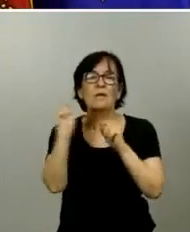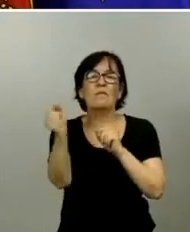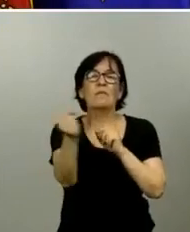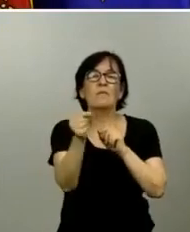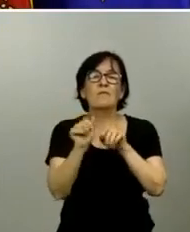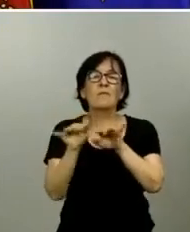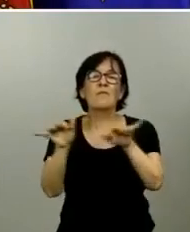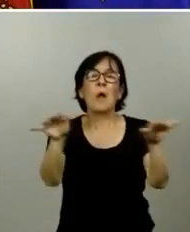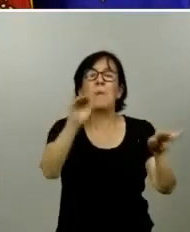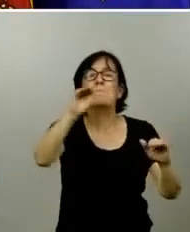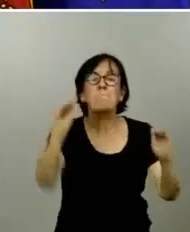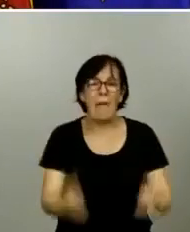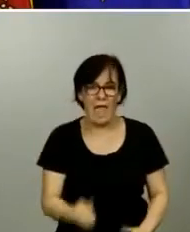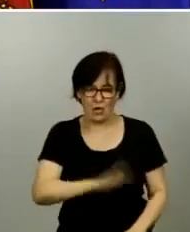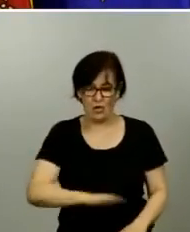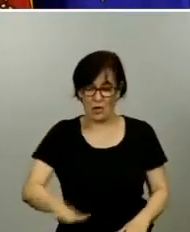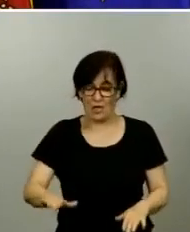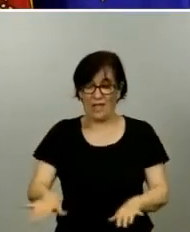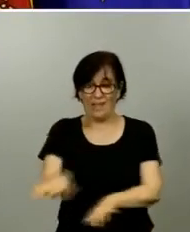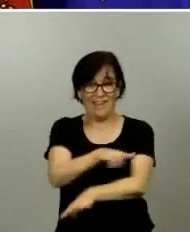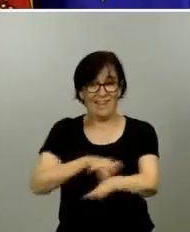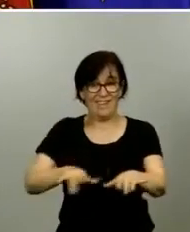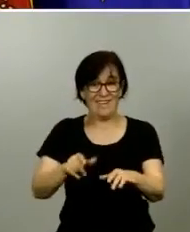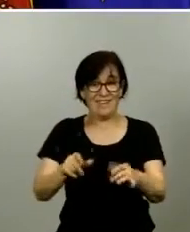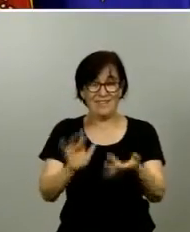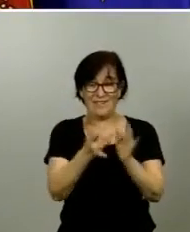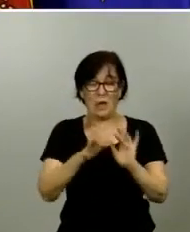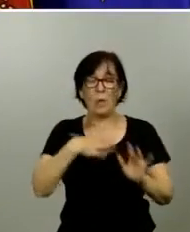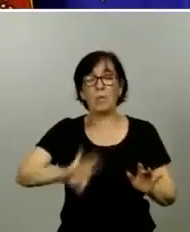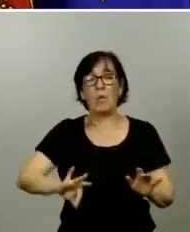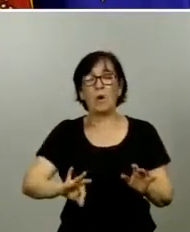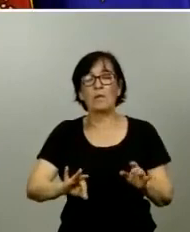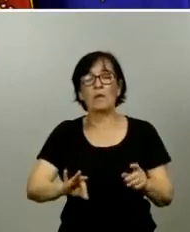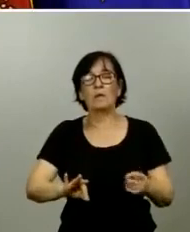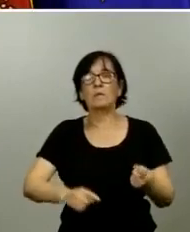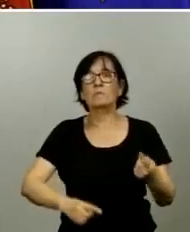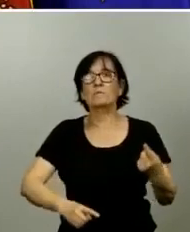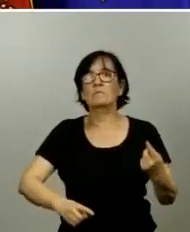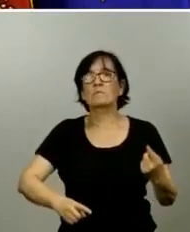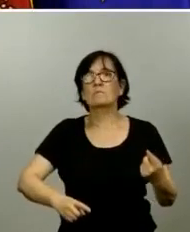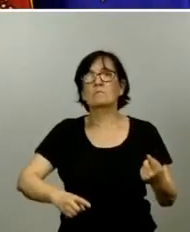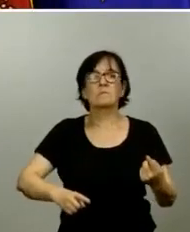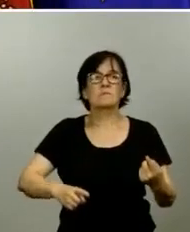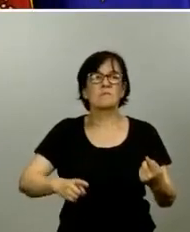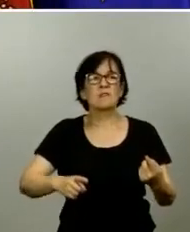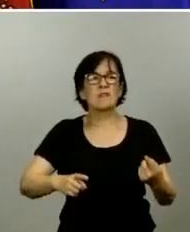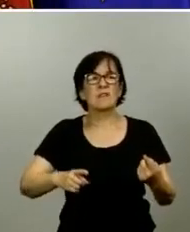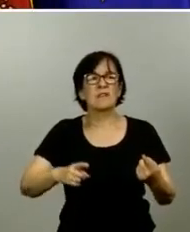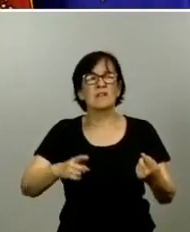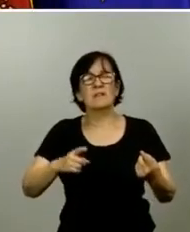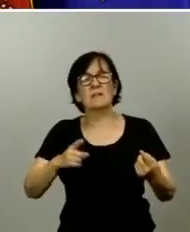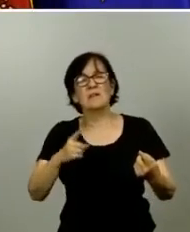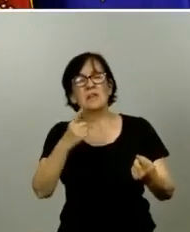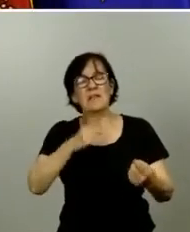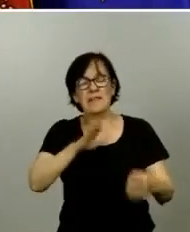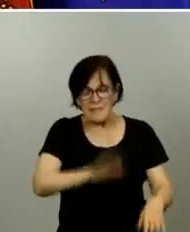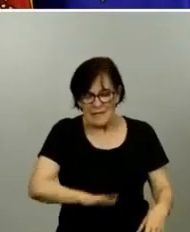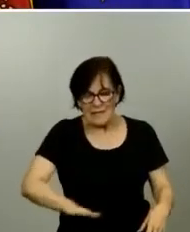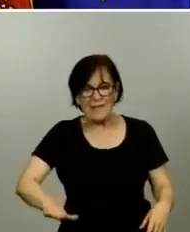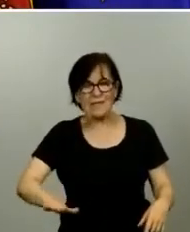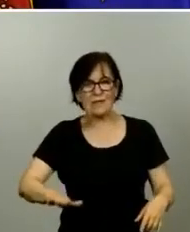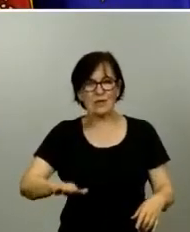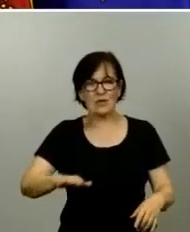transmisión que se produce entre ellos puede generar casos perdón puede generar niños infectados